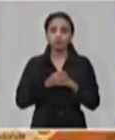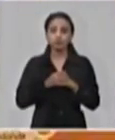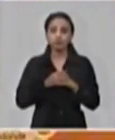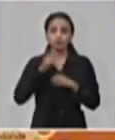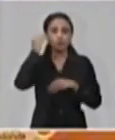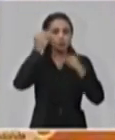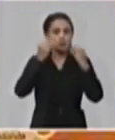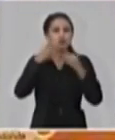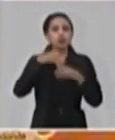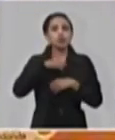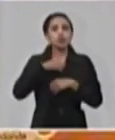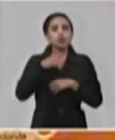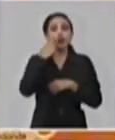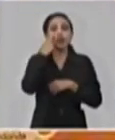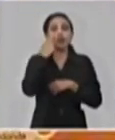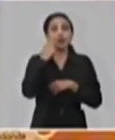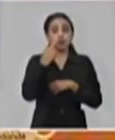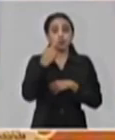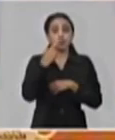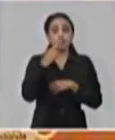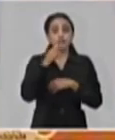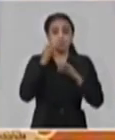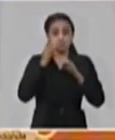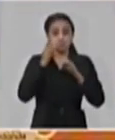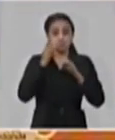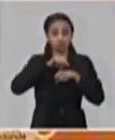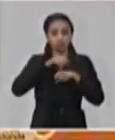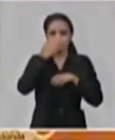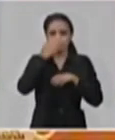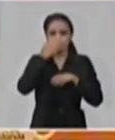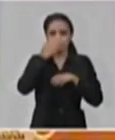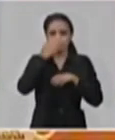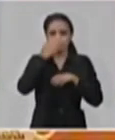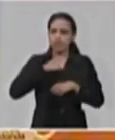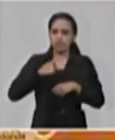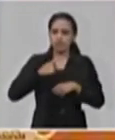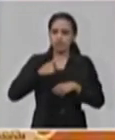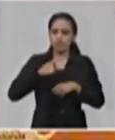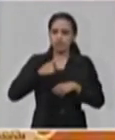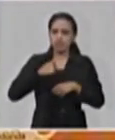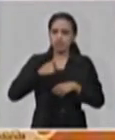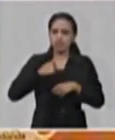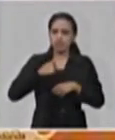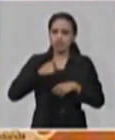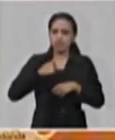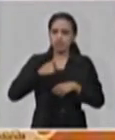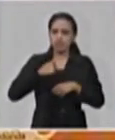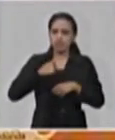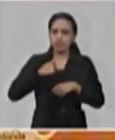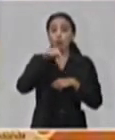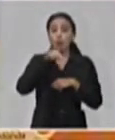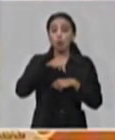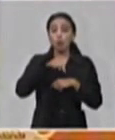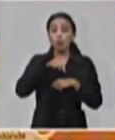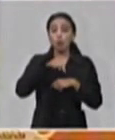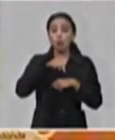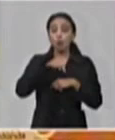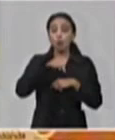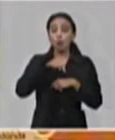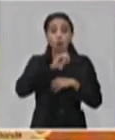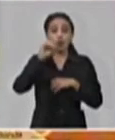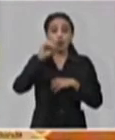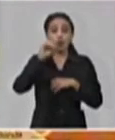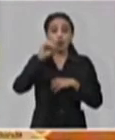reconocer y a su vez agradecer a China, algo que también así lo hizo la Organización